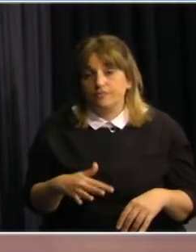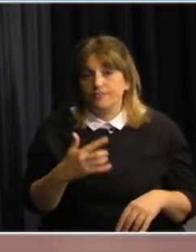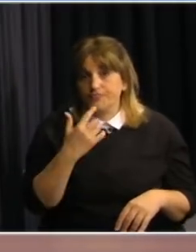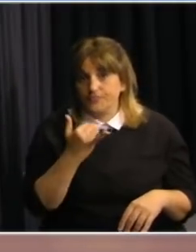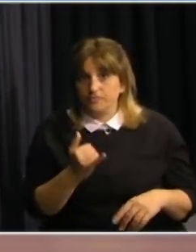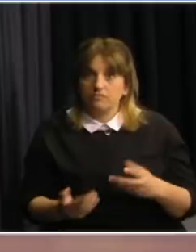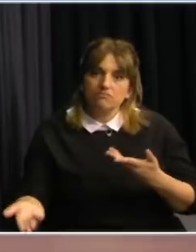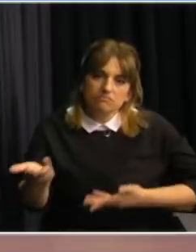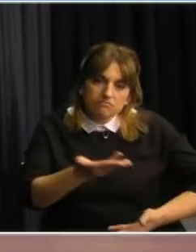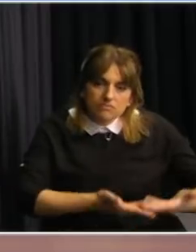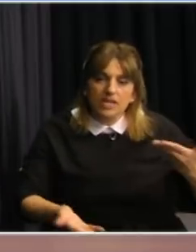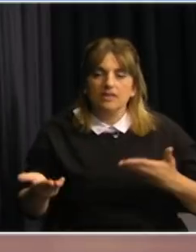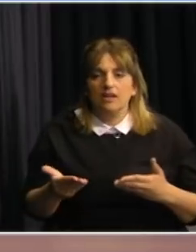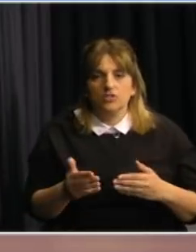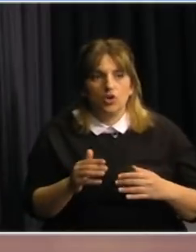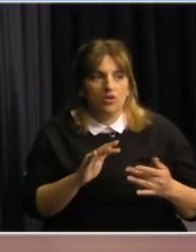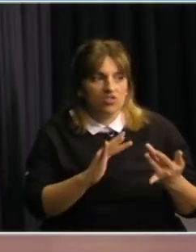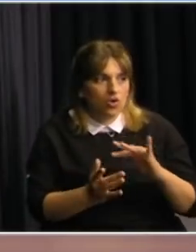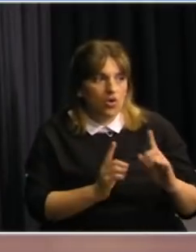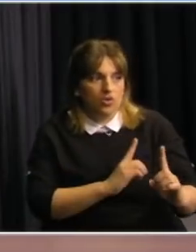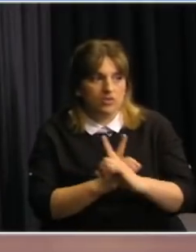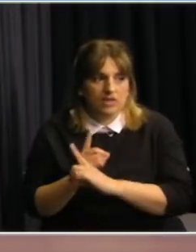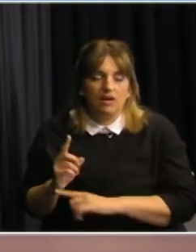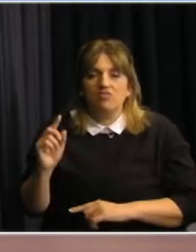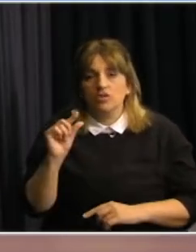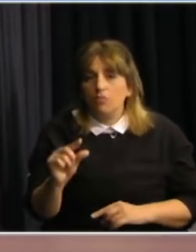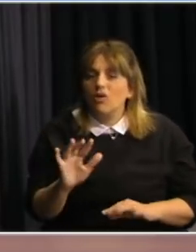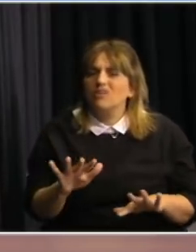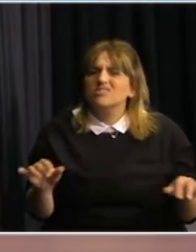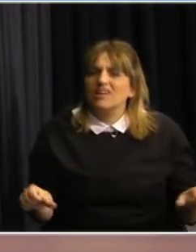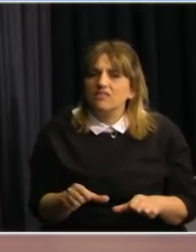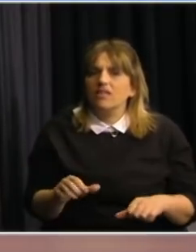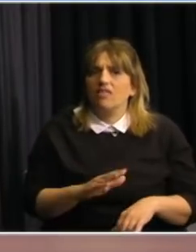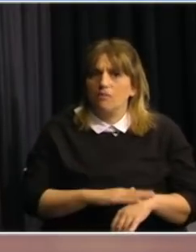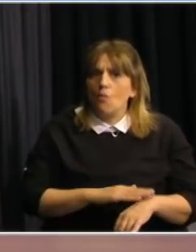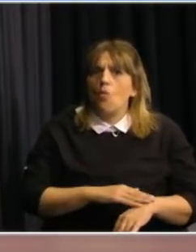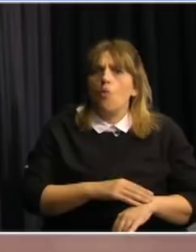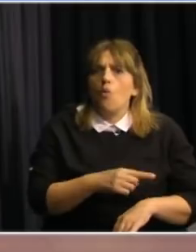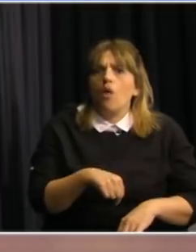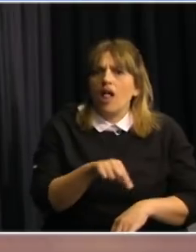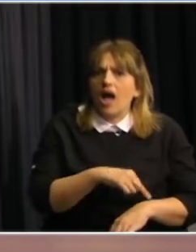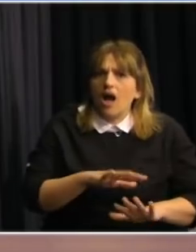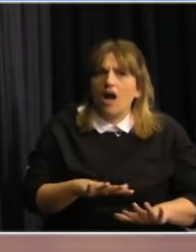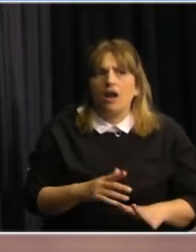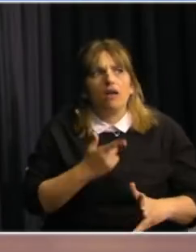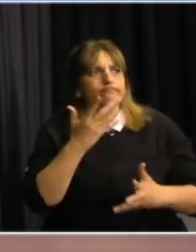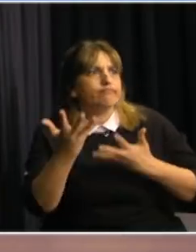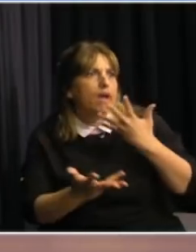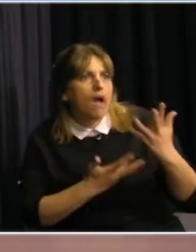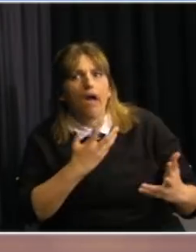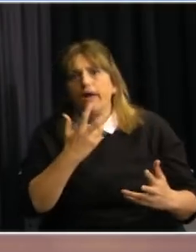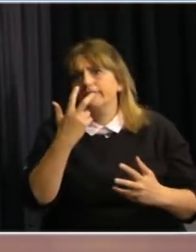la interacción humano-humano sea baja estas son actividades que llevan mucho tiempo que generan canto que